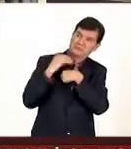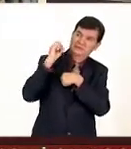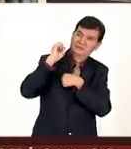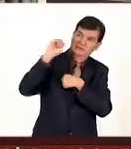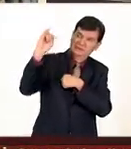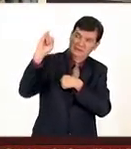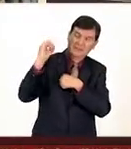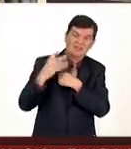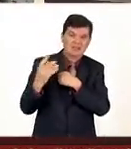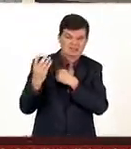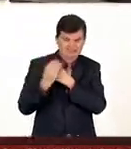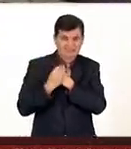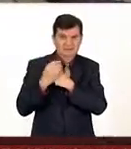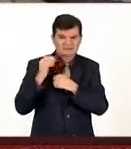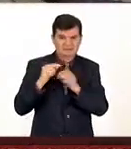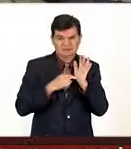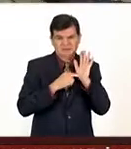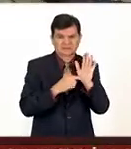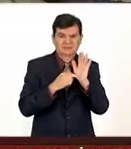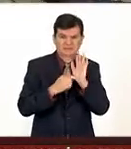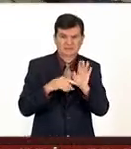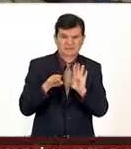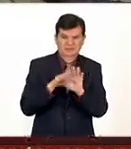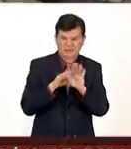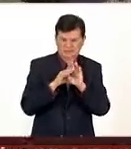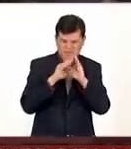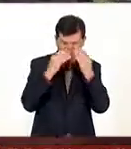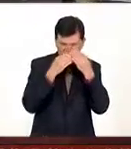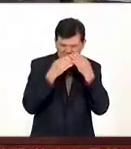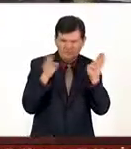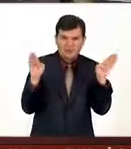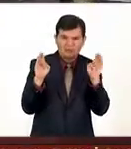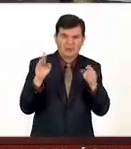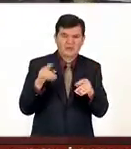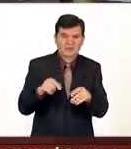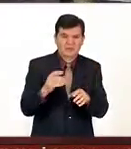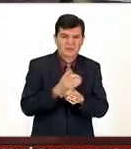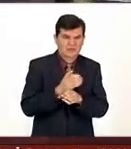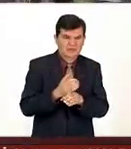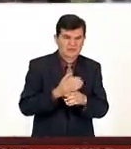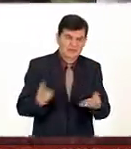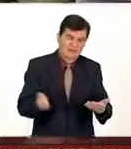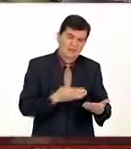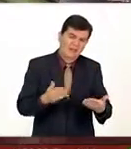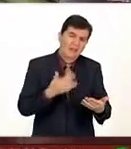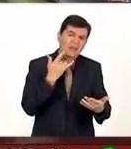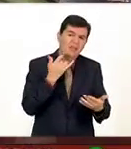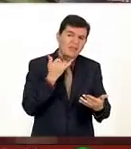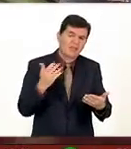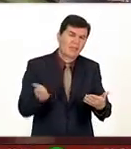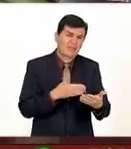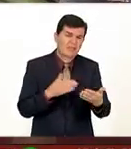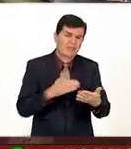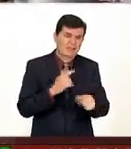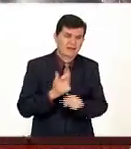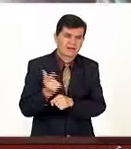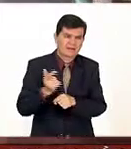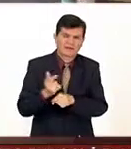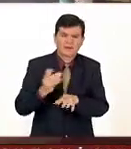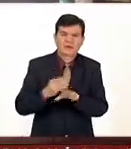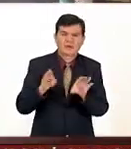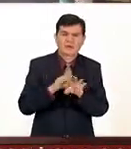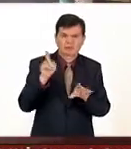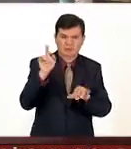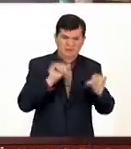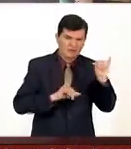autorización y mostrar esto es como achicar el mundo de repente aquí en un café podemos estar viendo y nos damos cuenta de cómo es